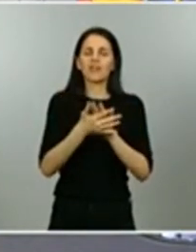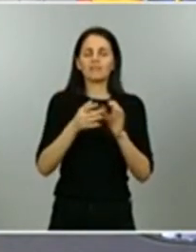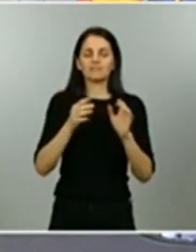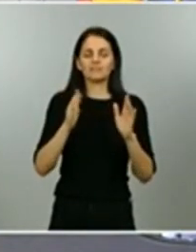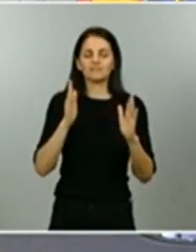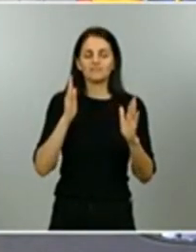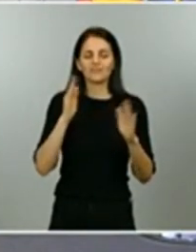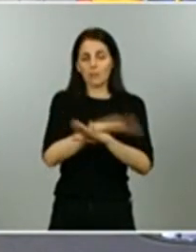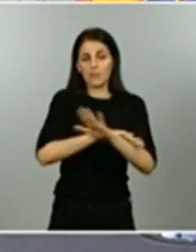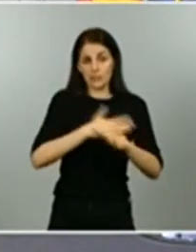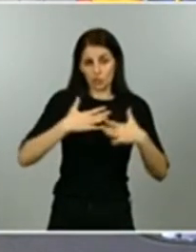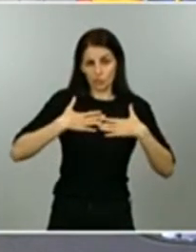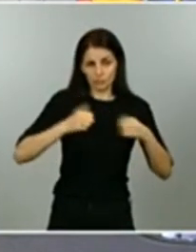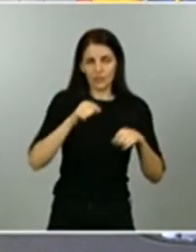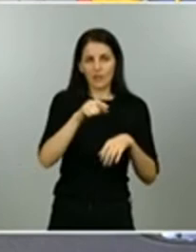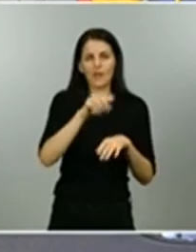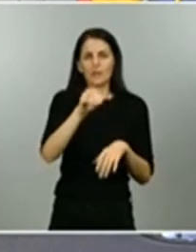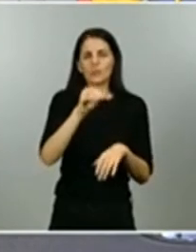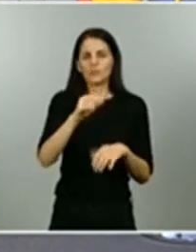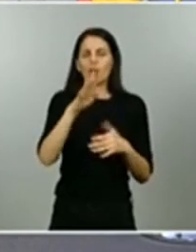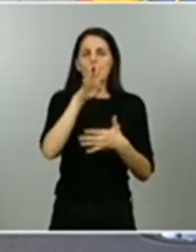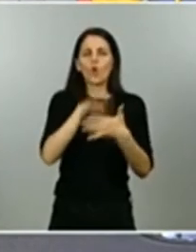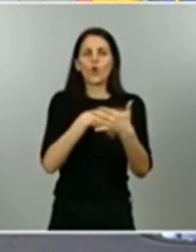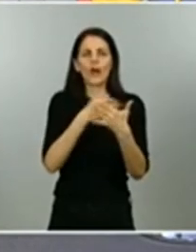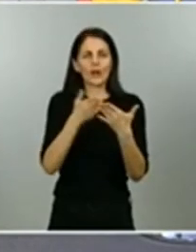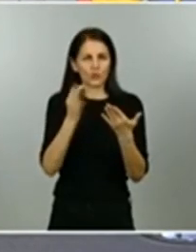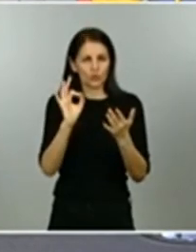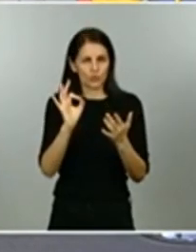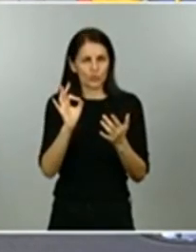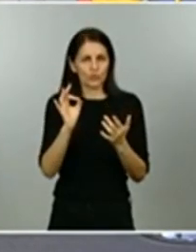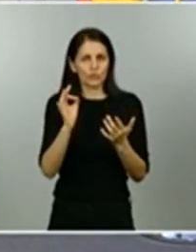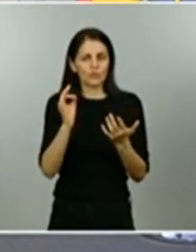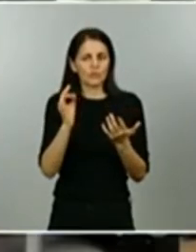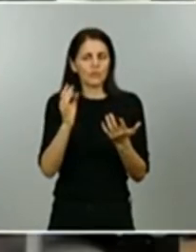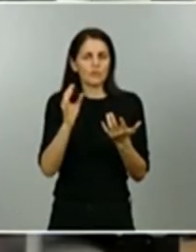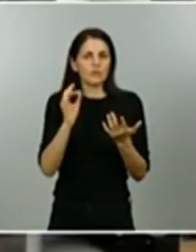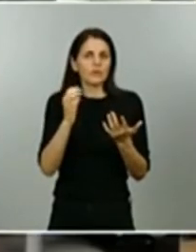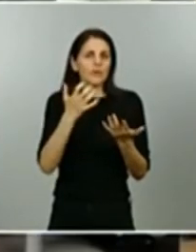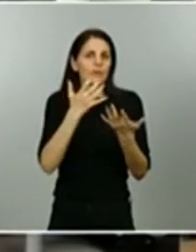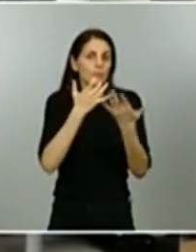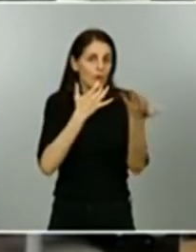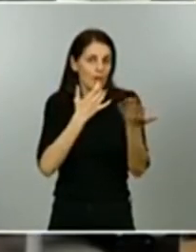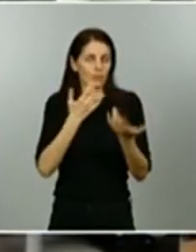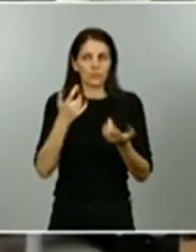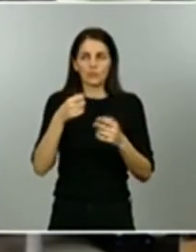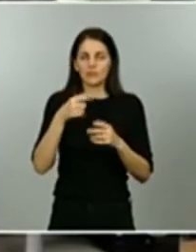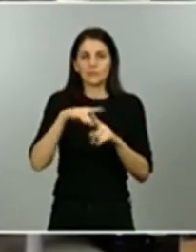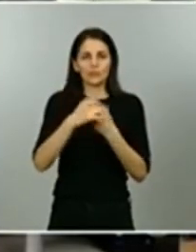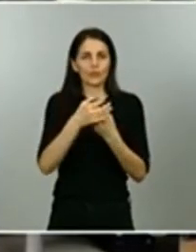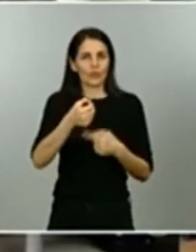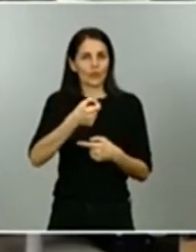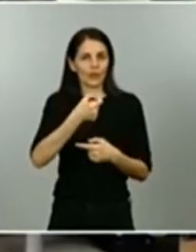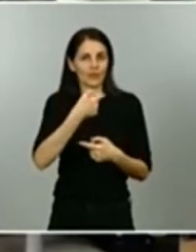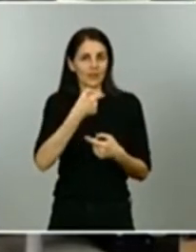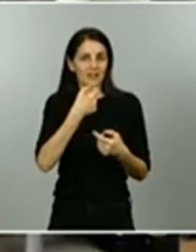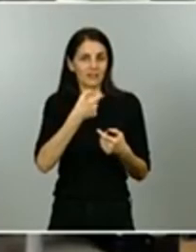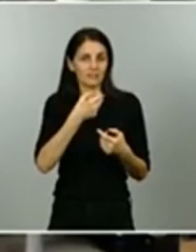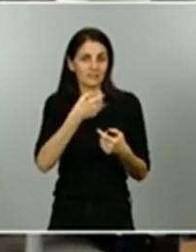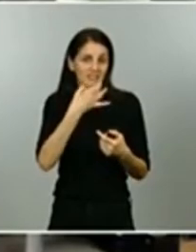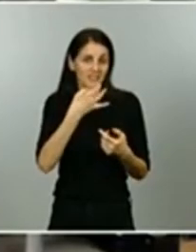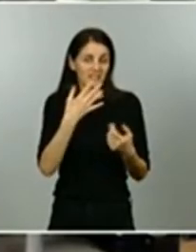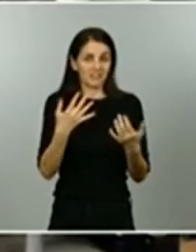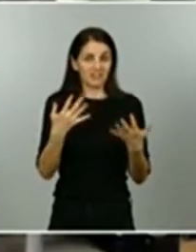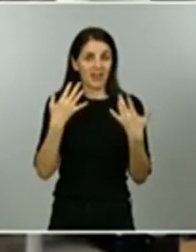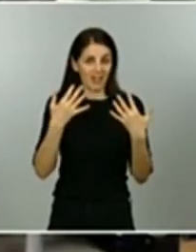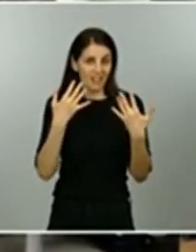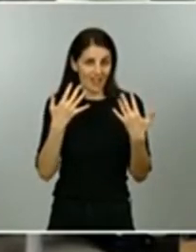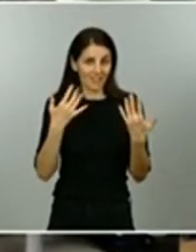si se van a distribuir por ejemplo para que no coincidan en terrazas que es ahora realmente lo que estamos esperando también con muchas ganas en la calle